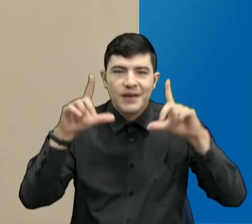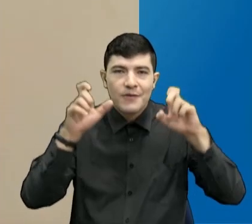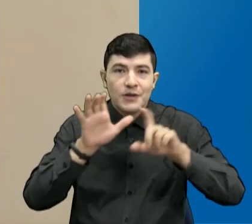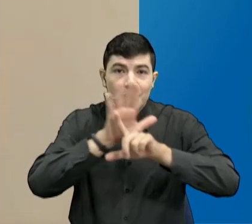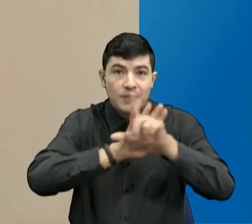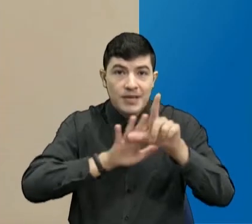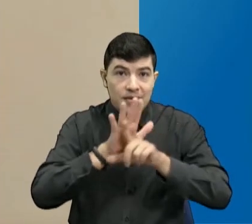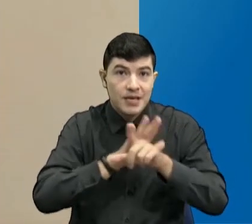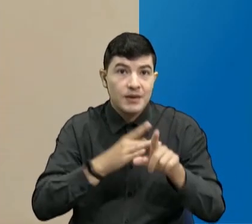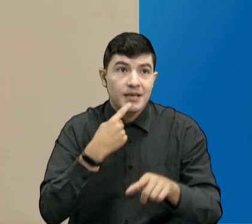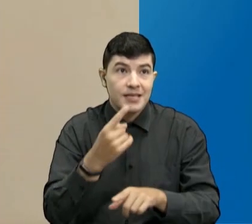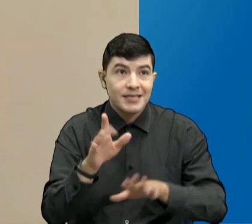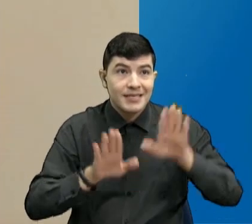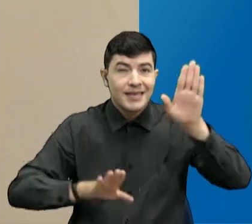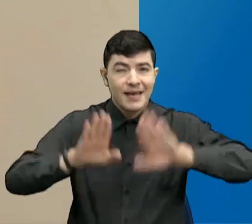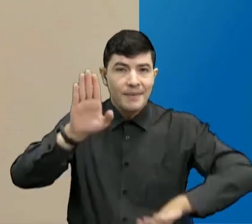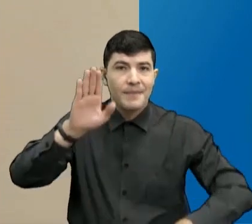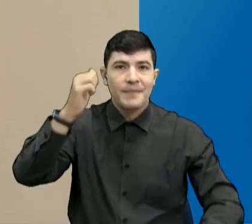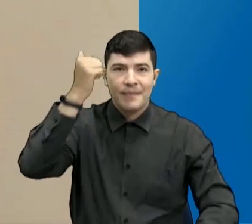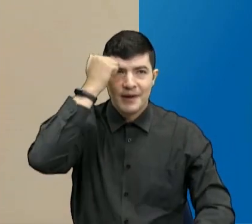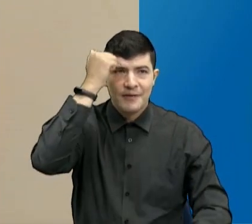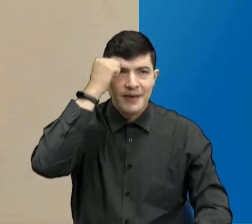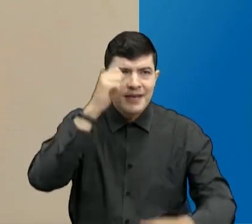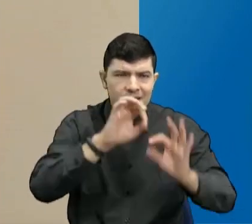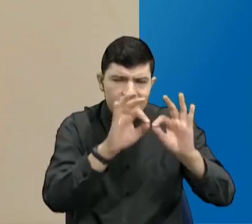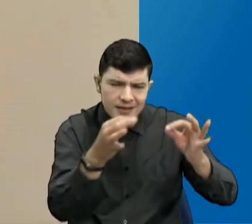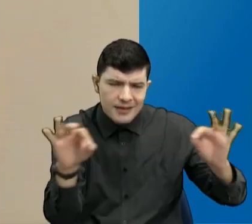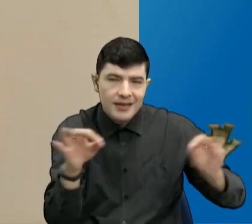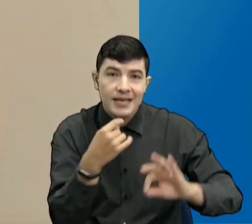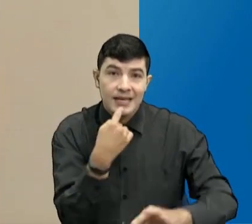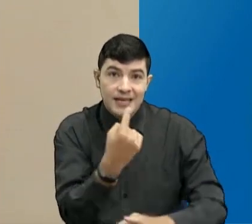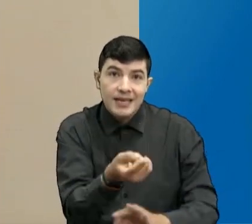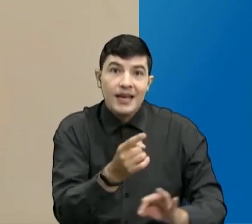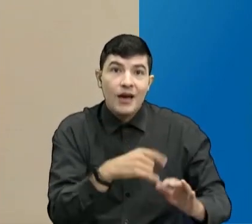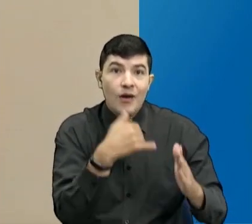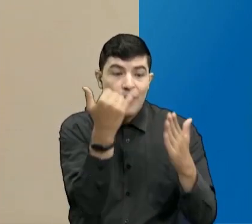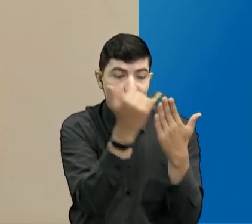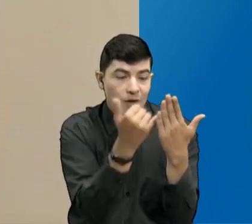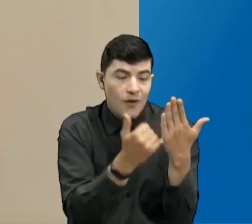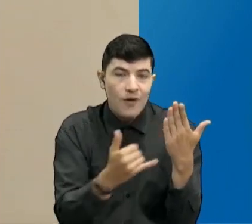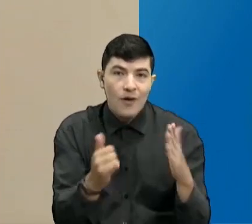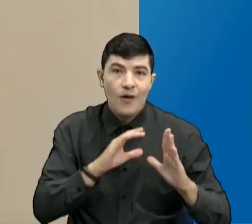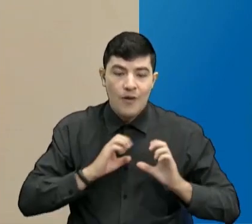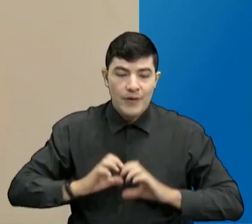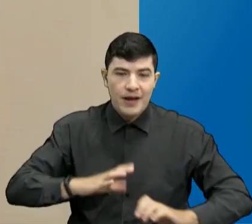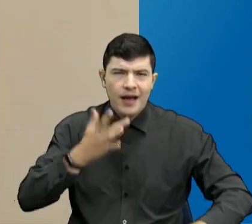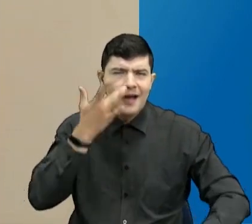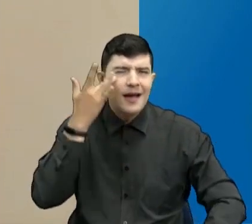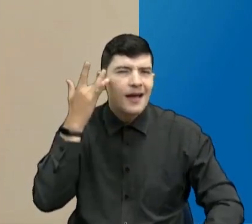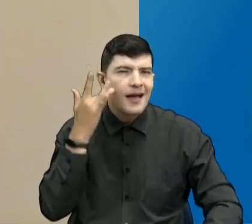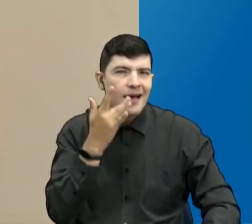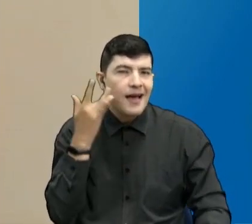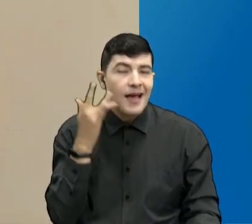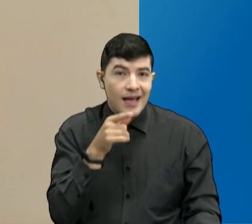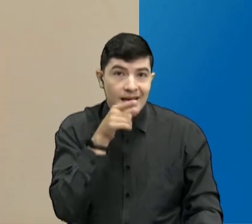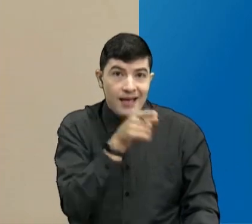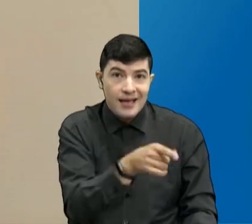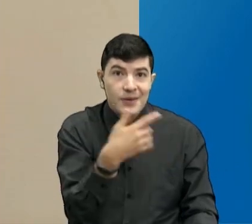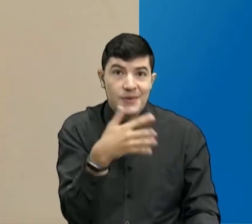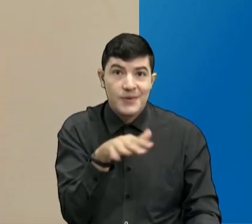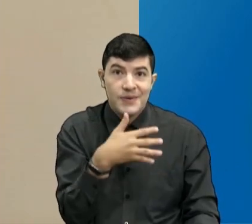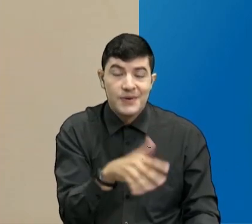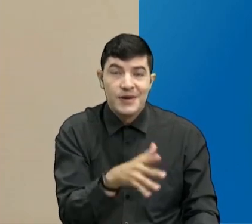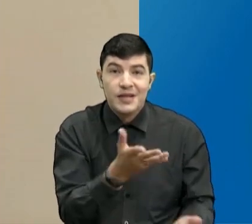presente, profe, y hace su cartel de los órganos de los sentidos. Ajá, Melanie Sofía Suárez nos está